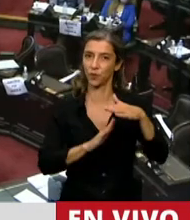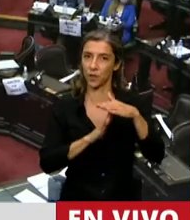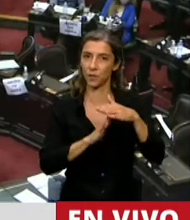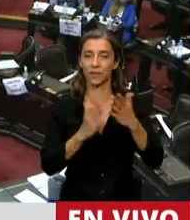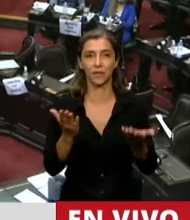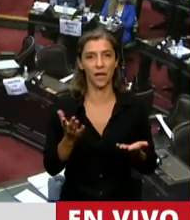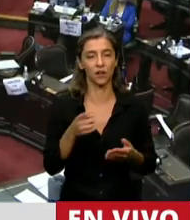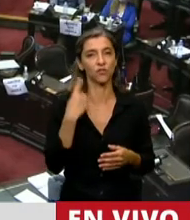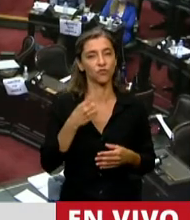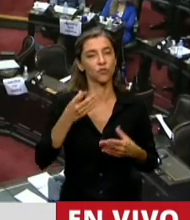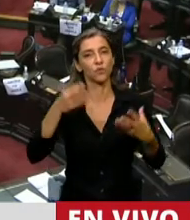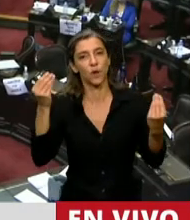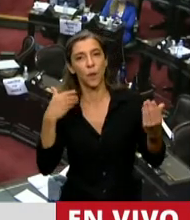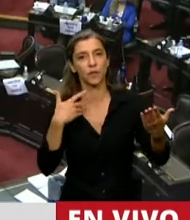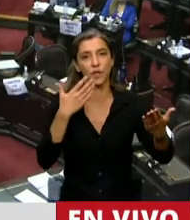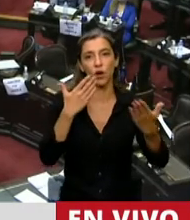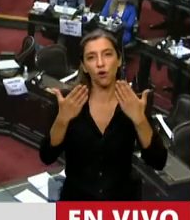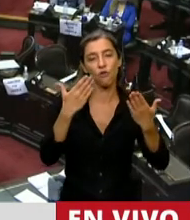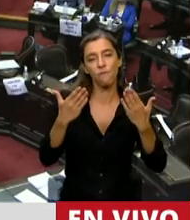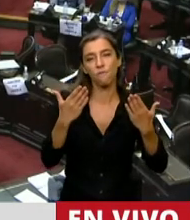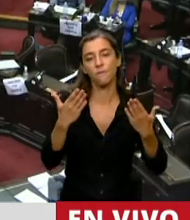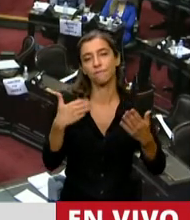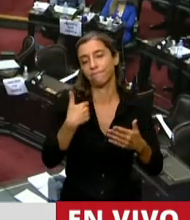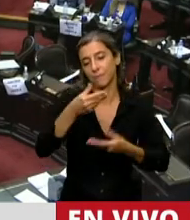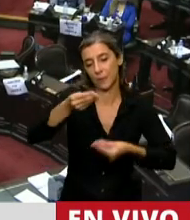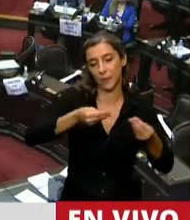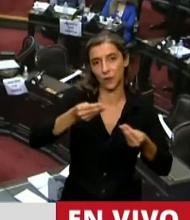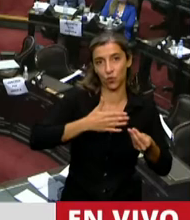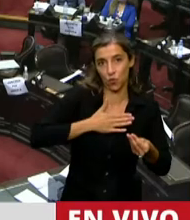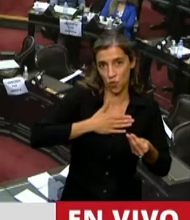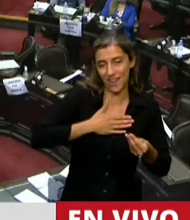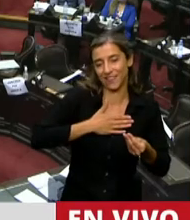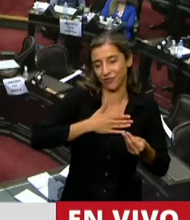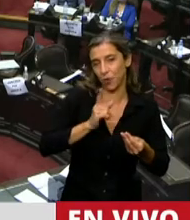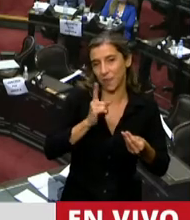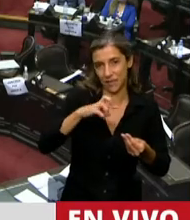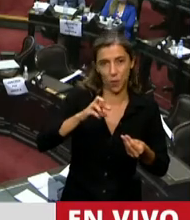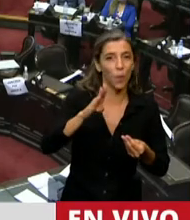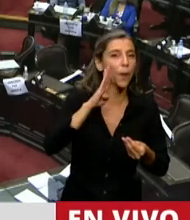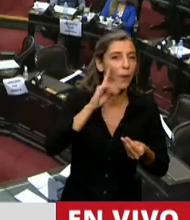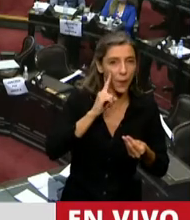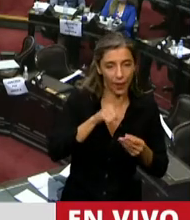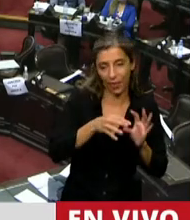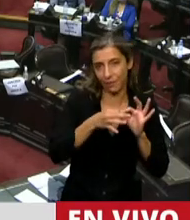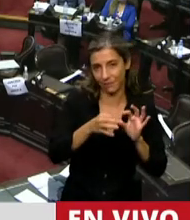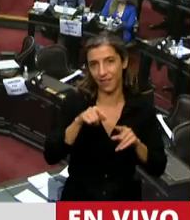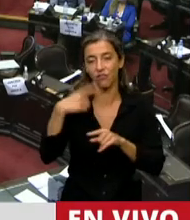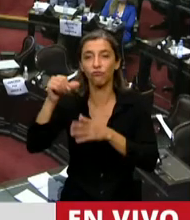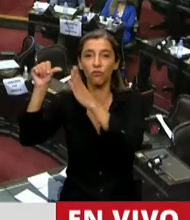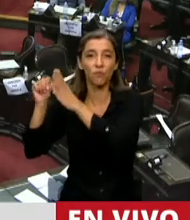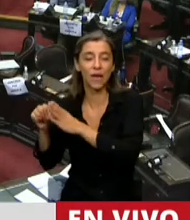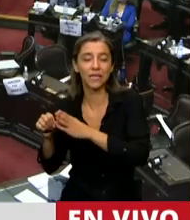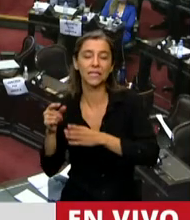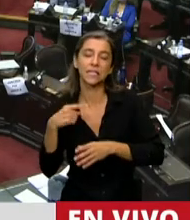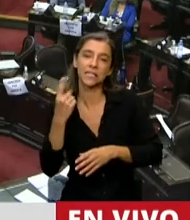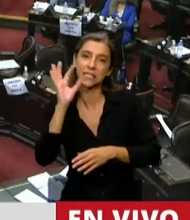comparaciones entre nuestro presupuesto en términos del PBI y los números internacionales, que los